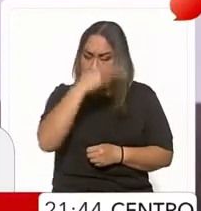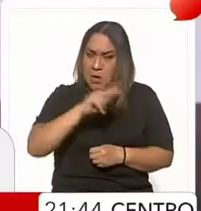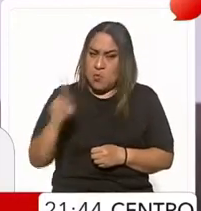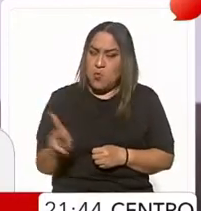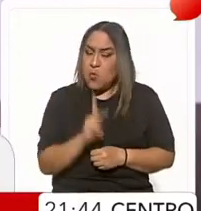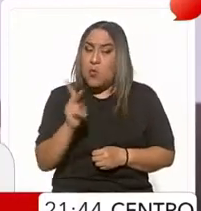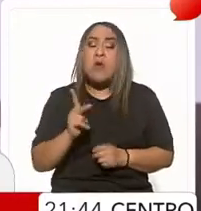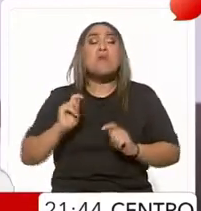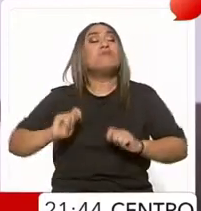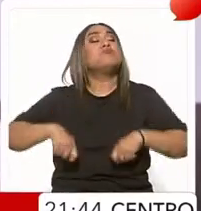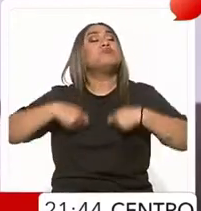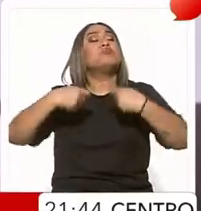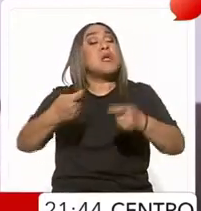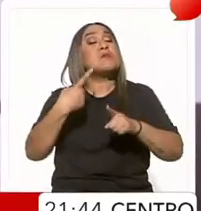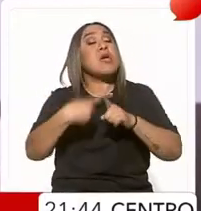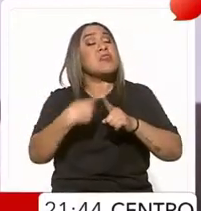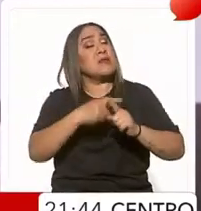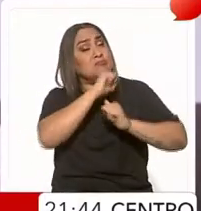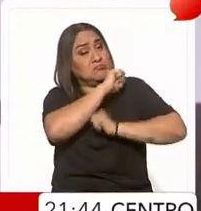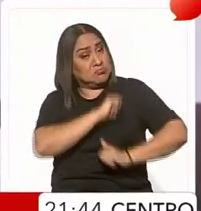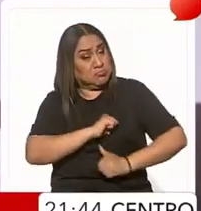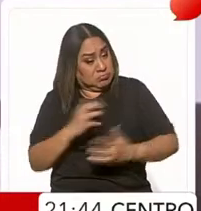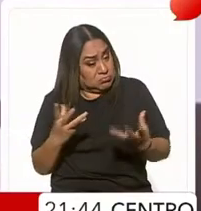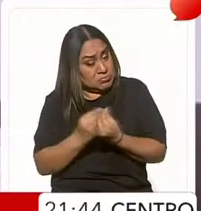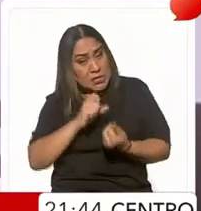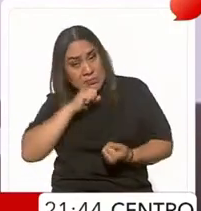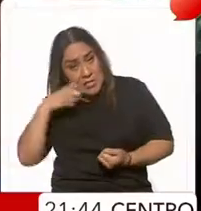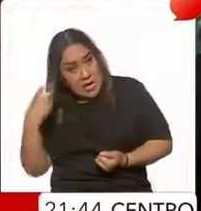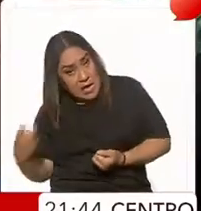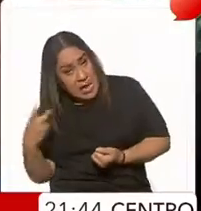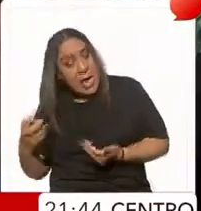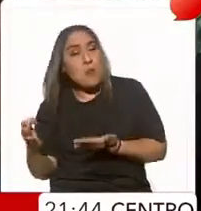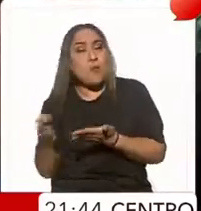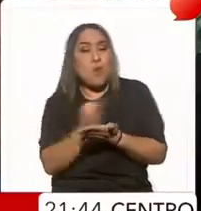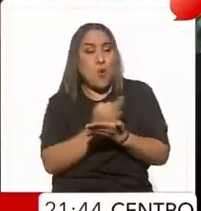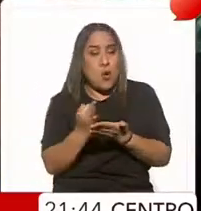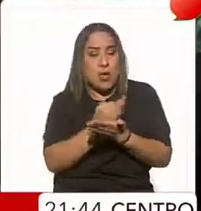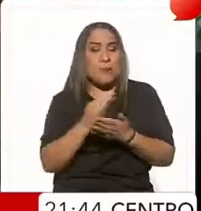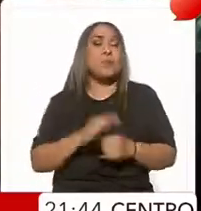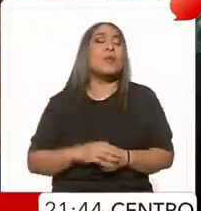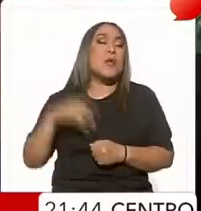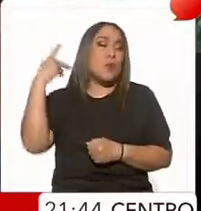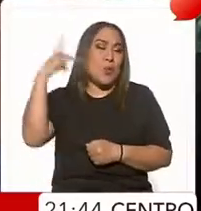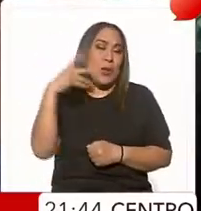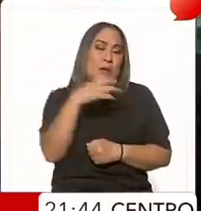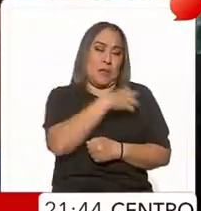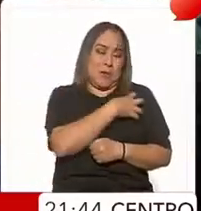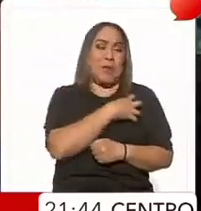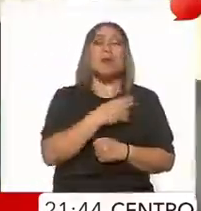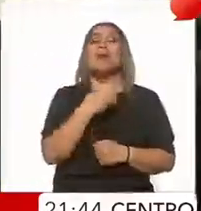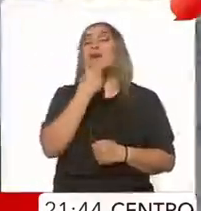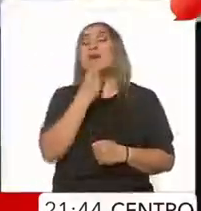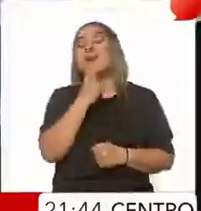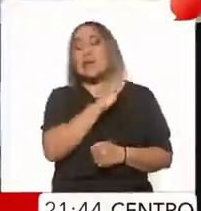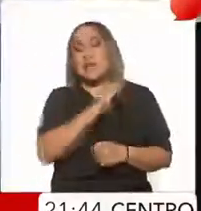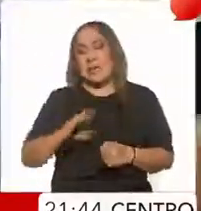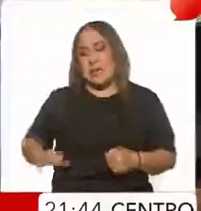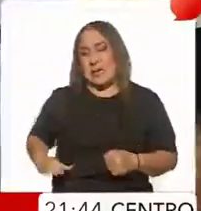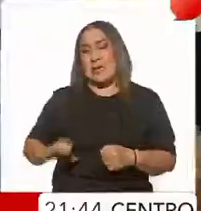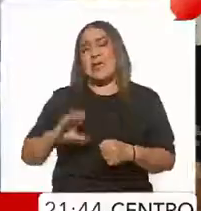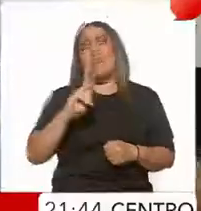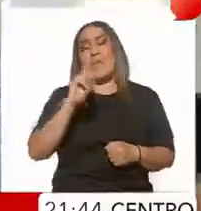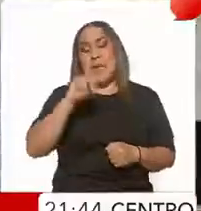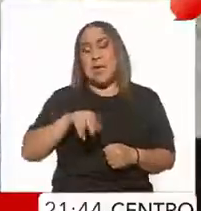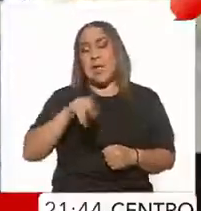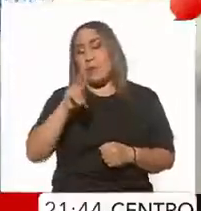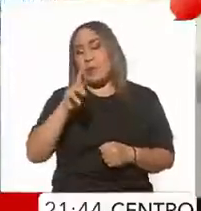legado lo encabeza nuestro partido Morena. En Puebla Capital, el candidato Eduardo Rivera de PAN, PRD y